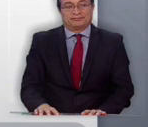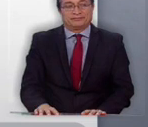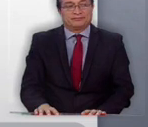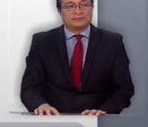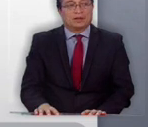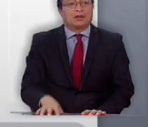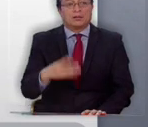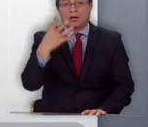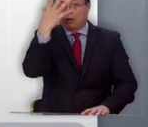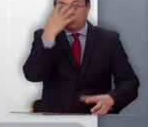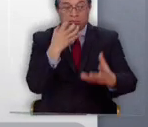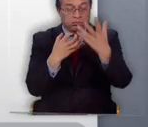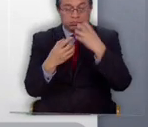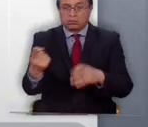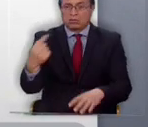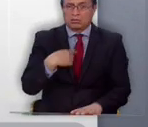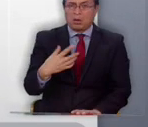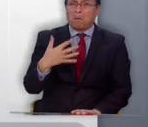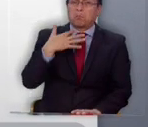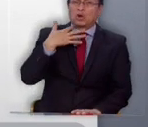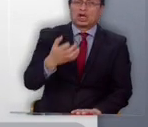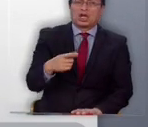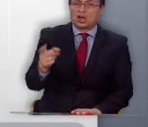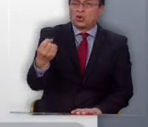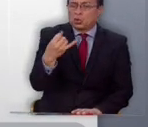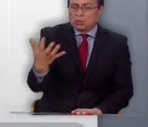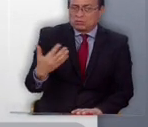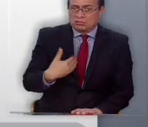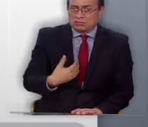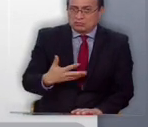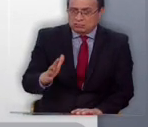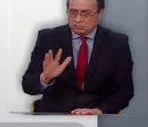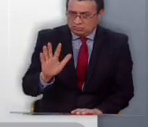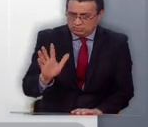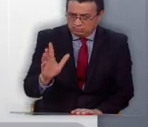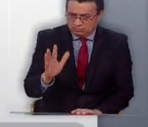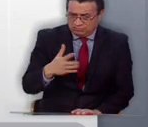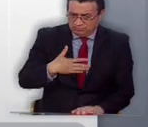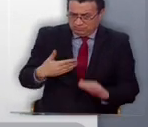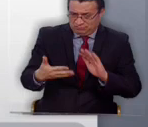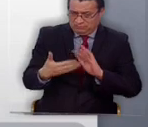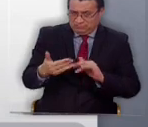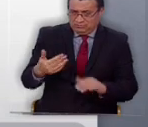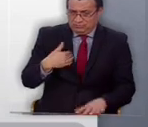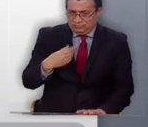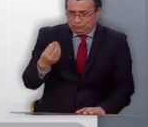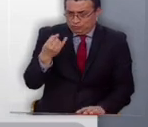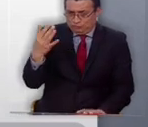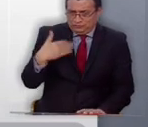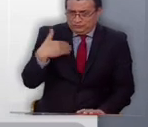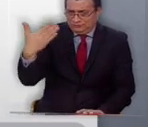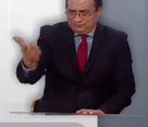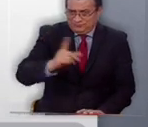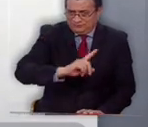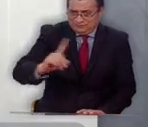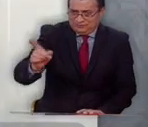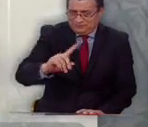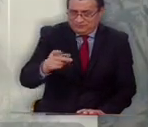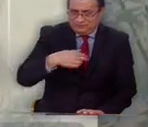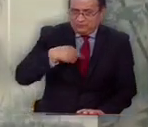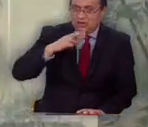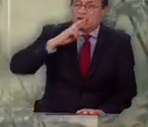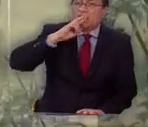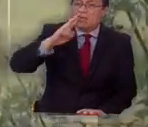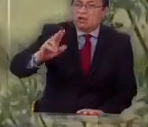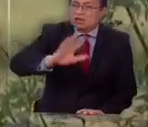Y hay gente que se enoja conmigo, así, pero ¿cuál qué? Tú sonó, bueno, o sea, yo, chuta, discúlpeme. Yo le contesto para aclararle